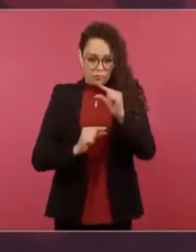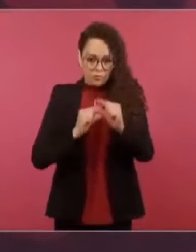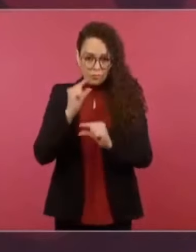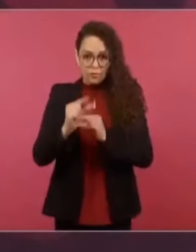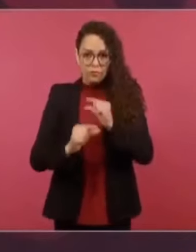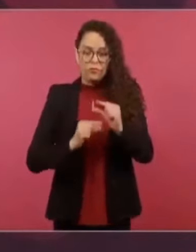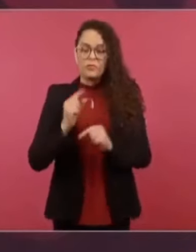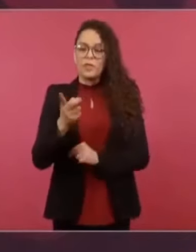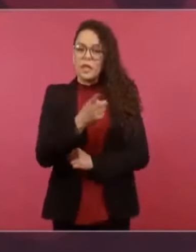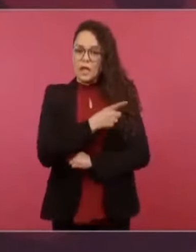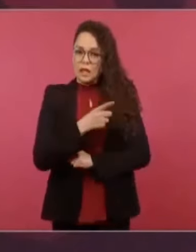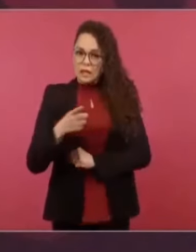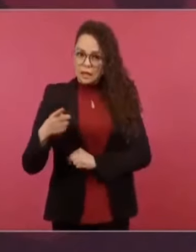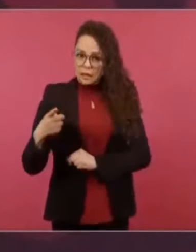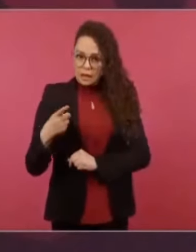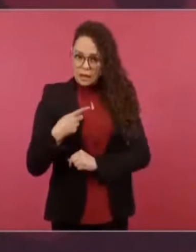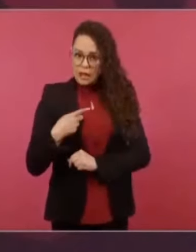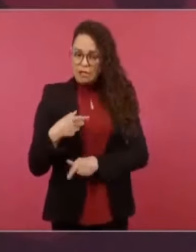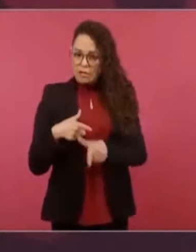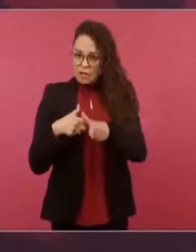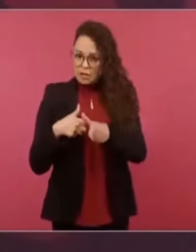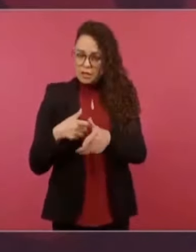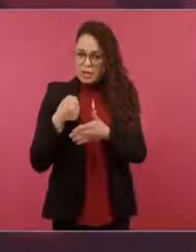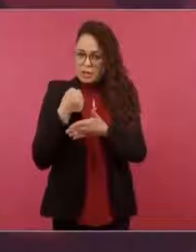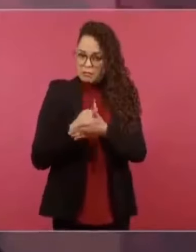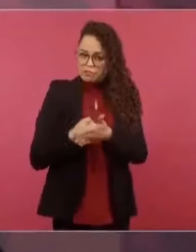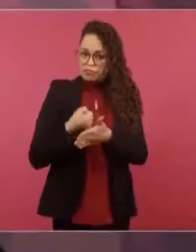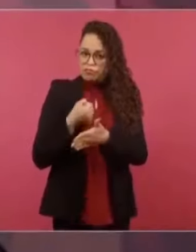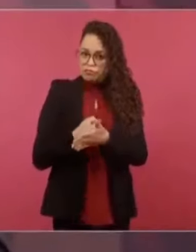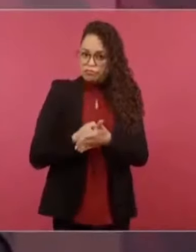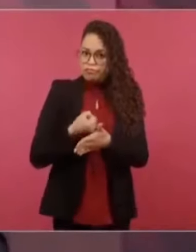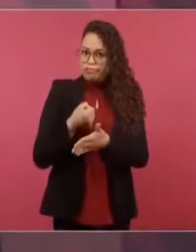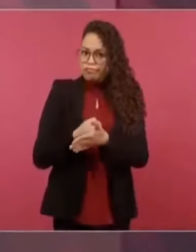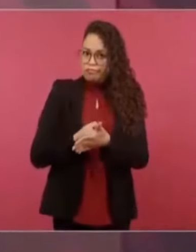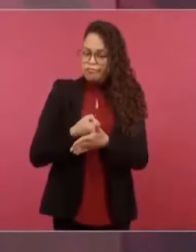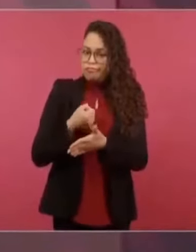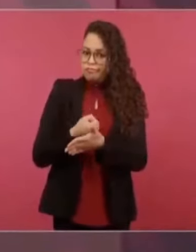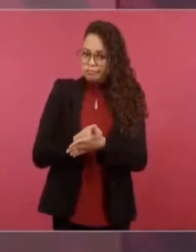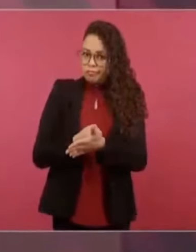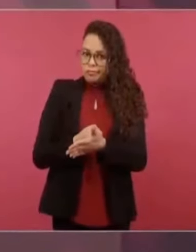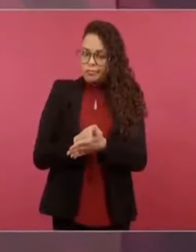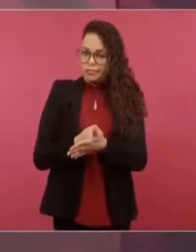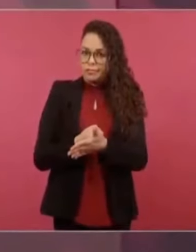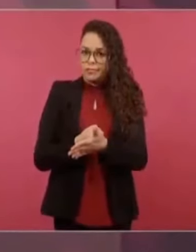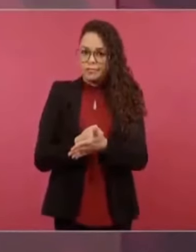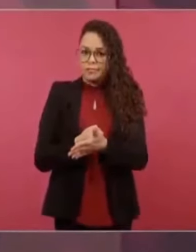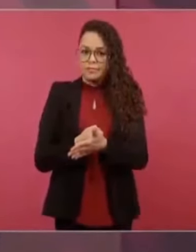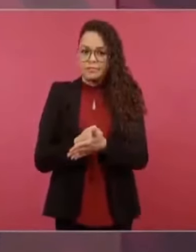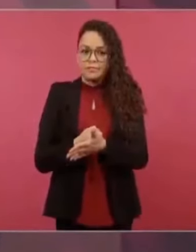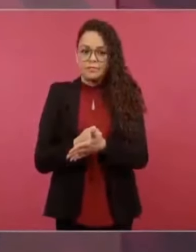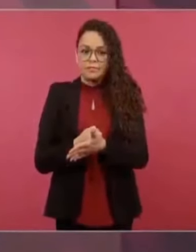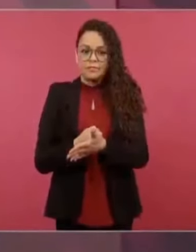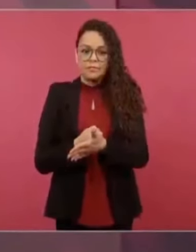Y es lo que también lleva